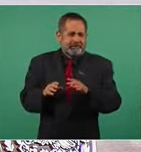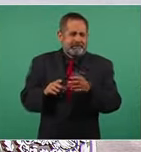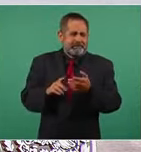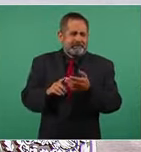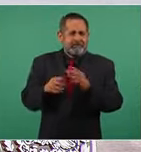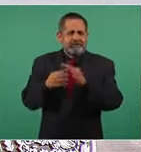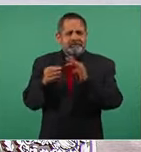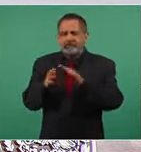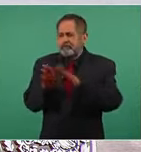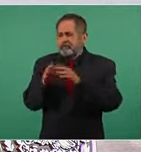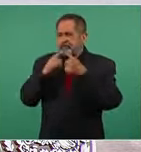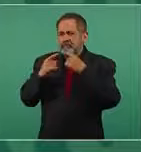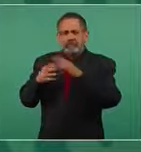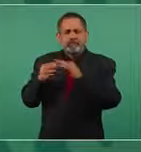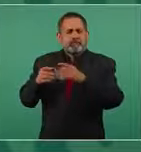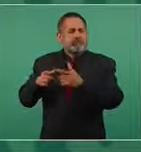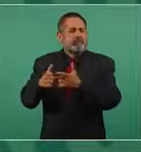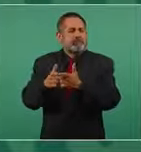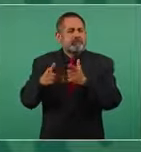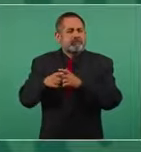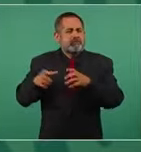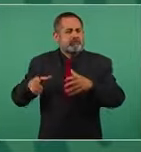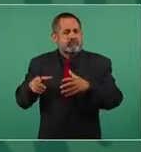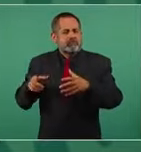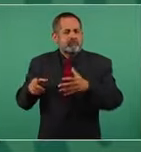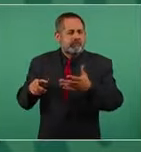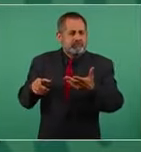del Estado para